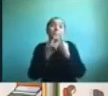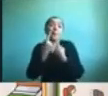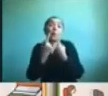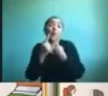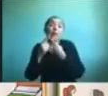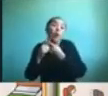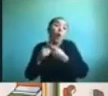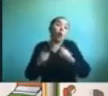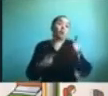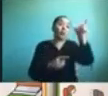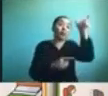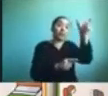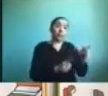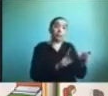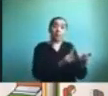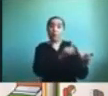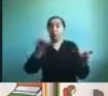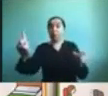persona dentro de la casa